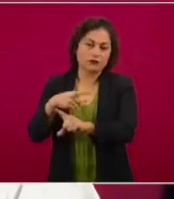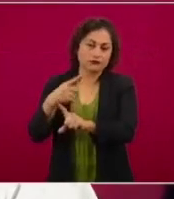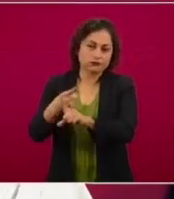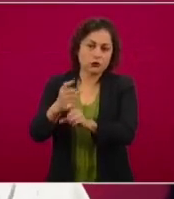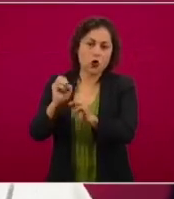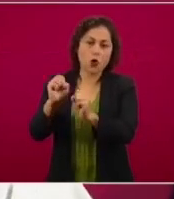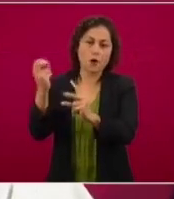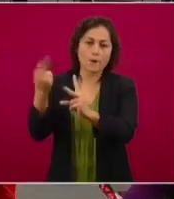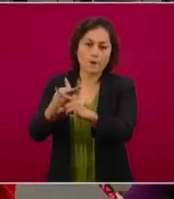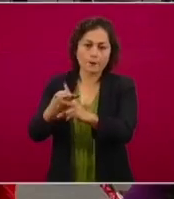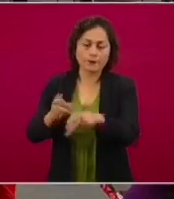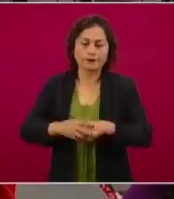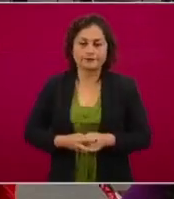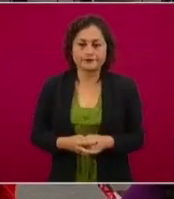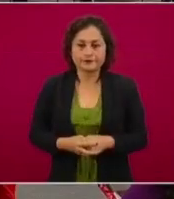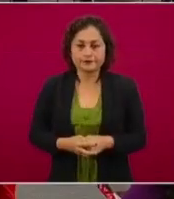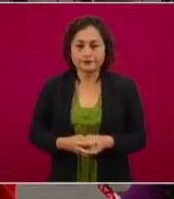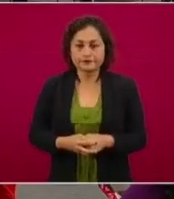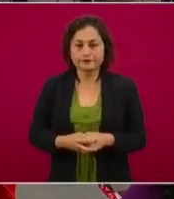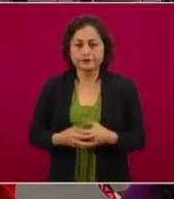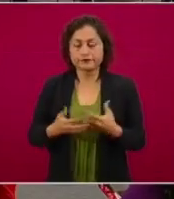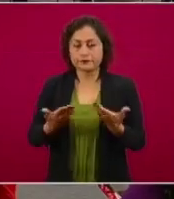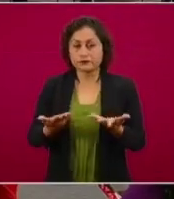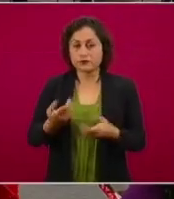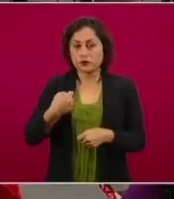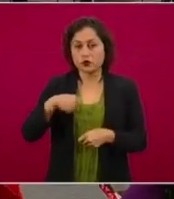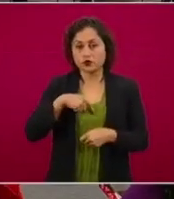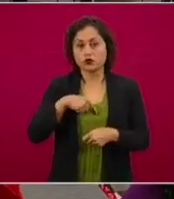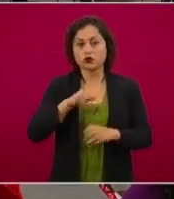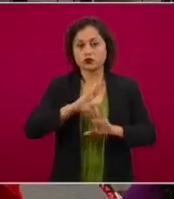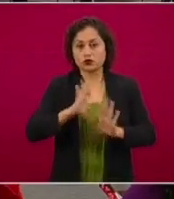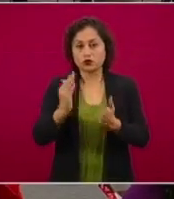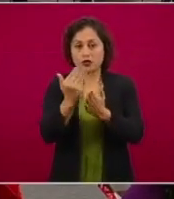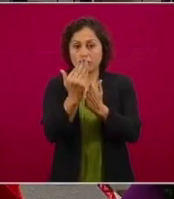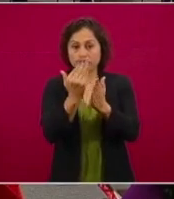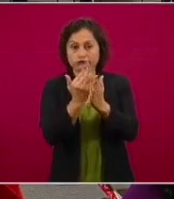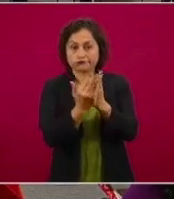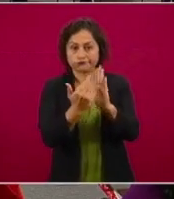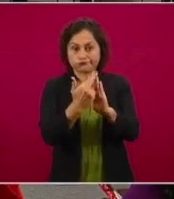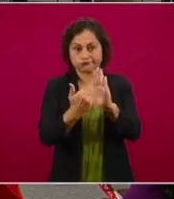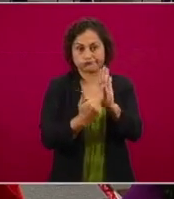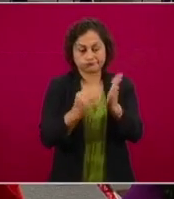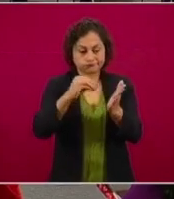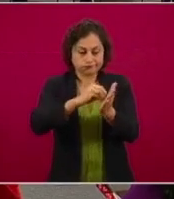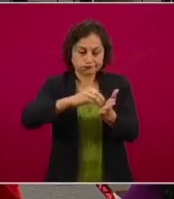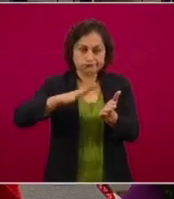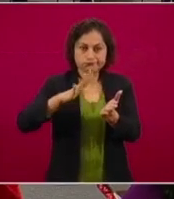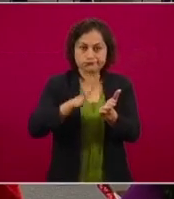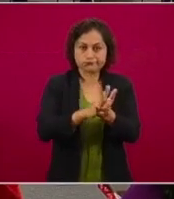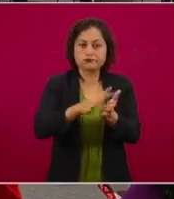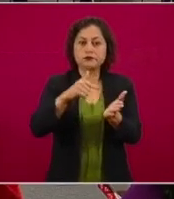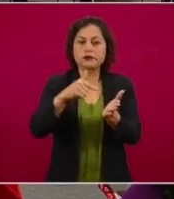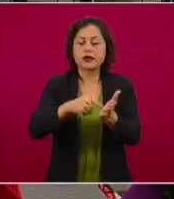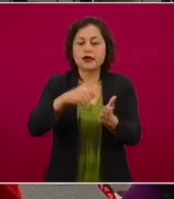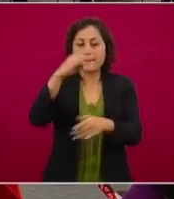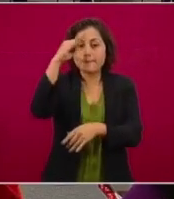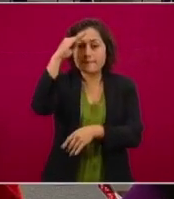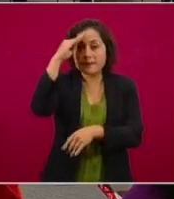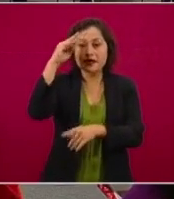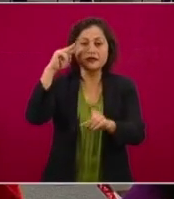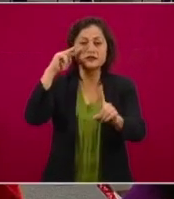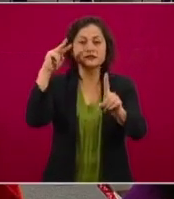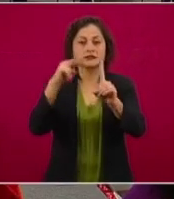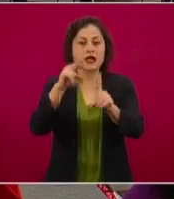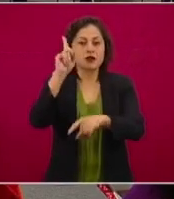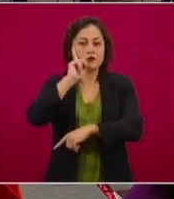En el protocolo, entonces, hemos destacado que toda búsqueda tiene que tener perspectiva de género. También